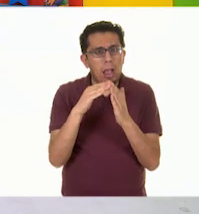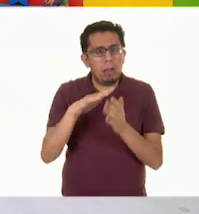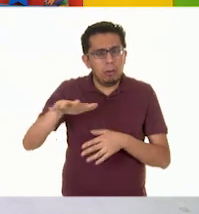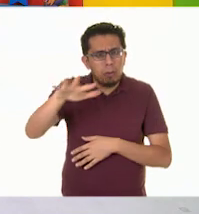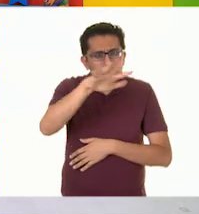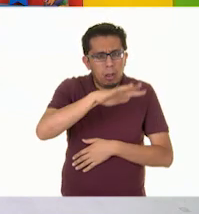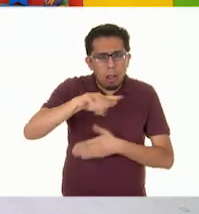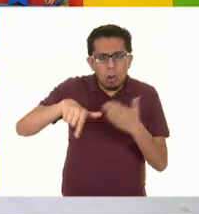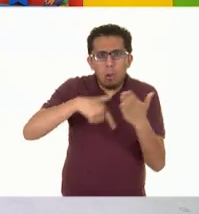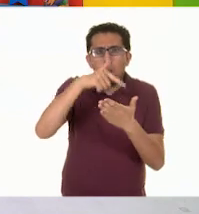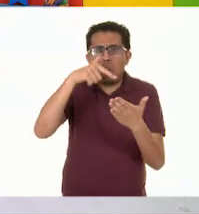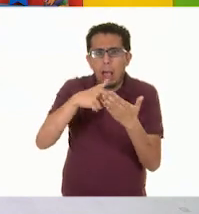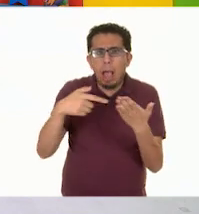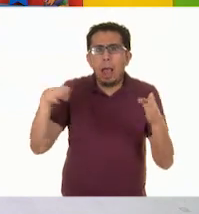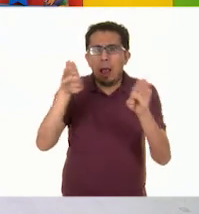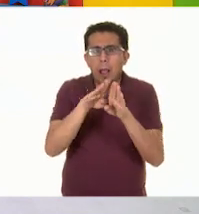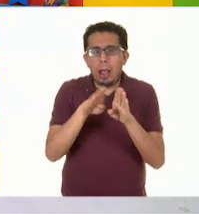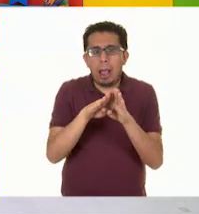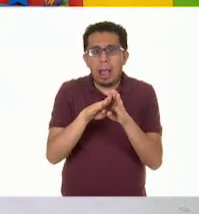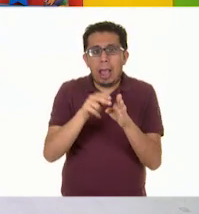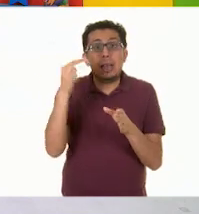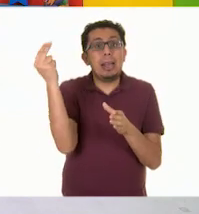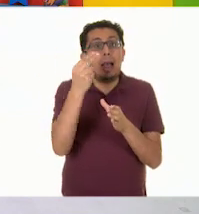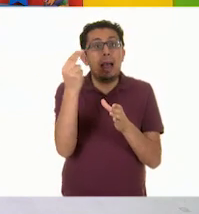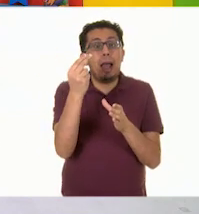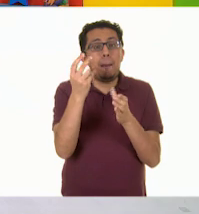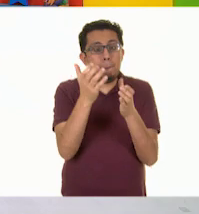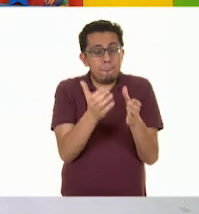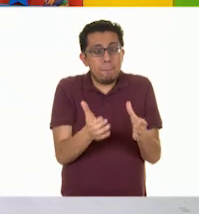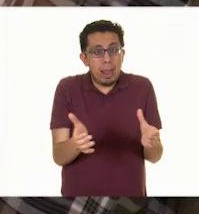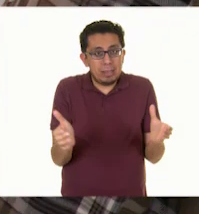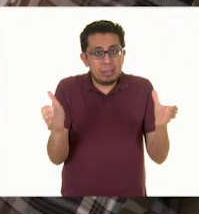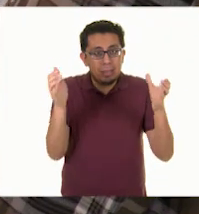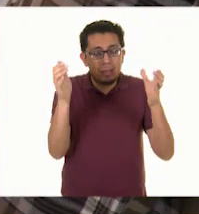Muy bien. Maceta. Maceta.